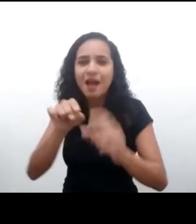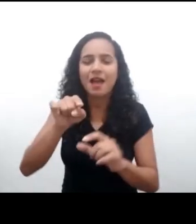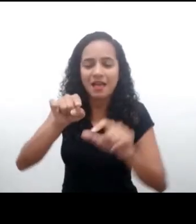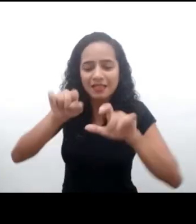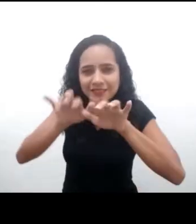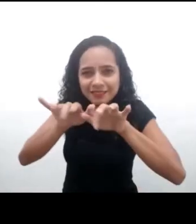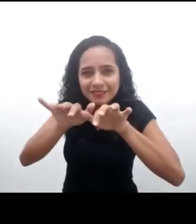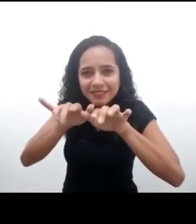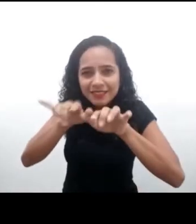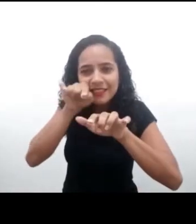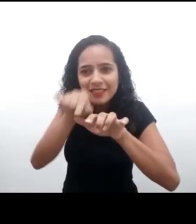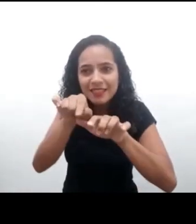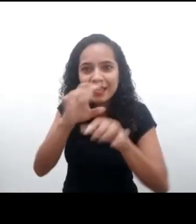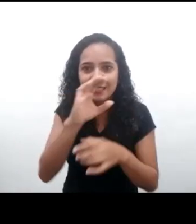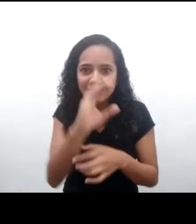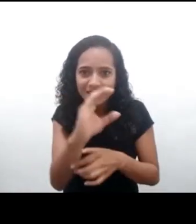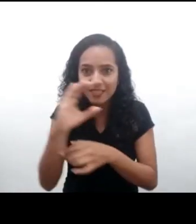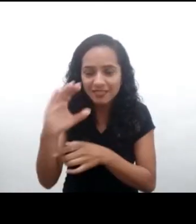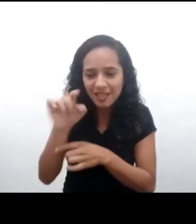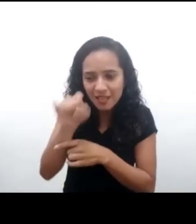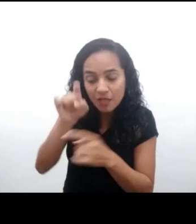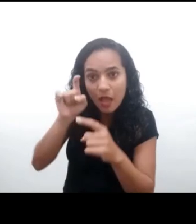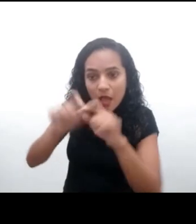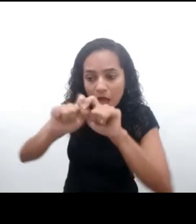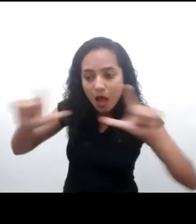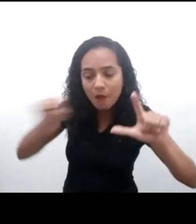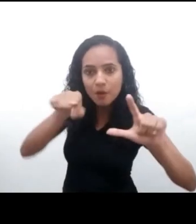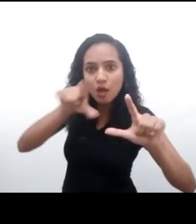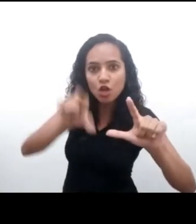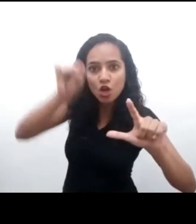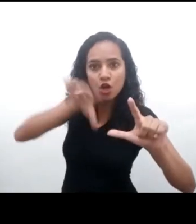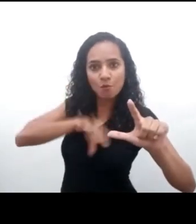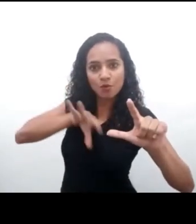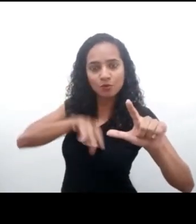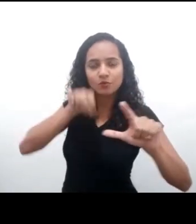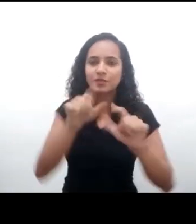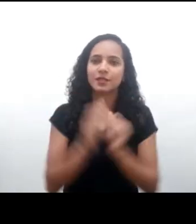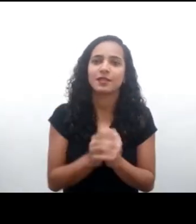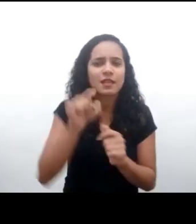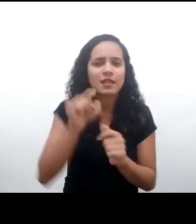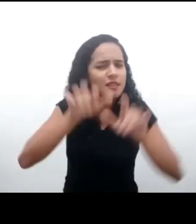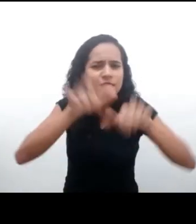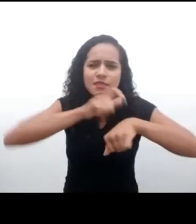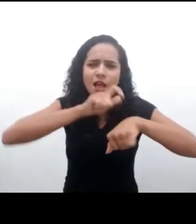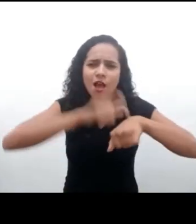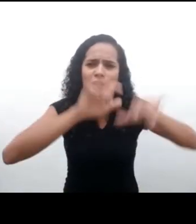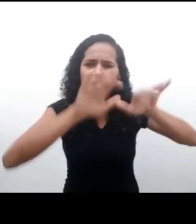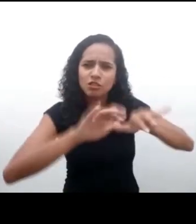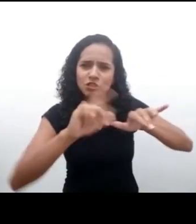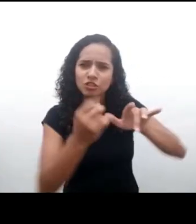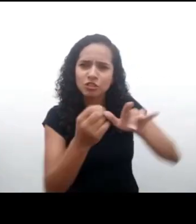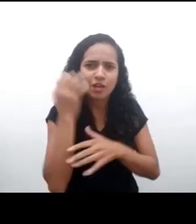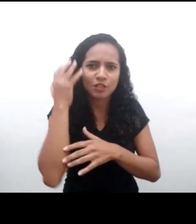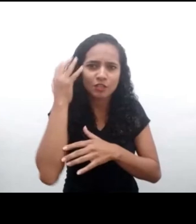portugués. Solo tienen que dar clic en el ícono que tiene dos letras C. A lo largo del evento